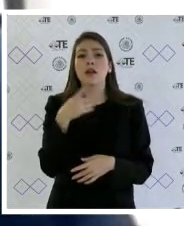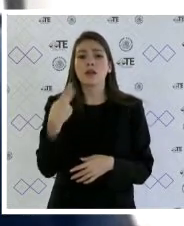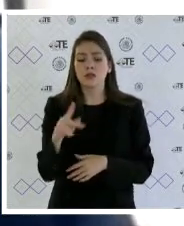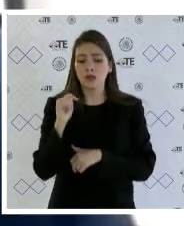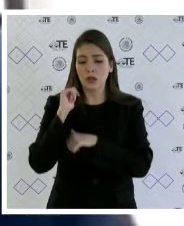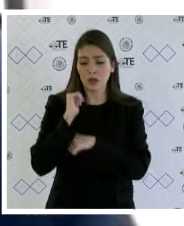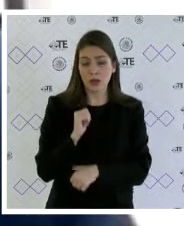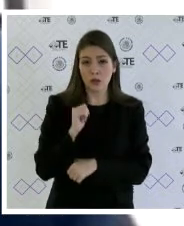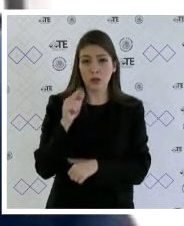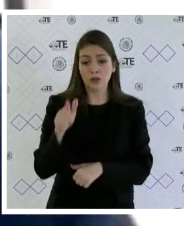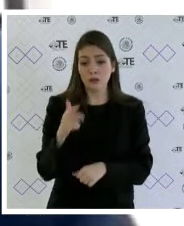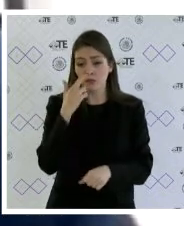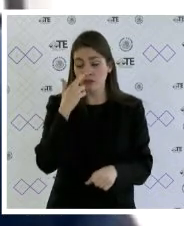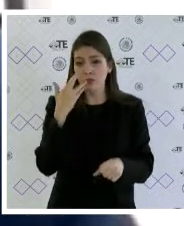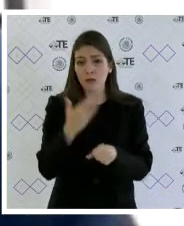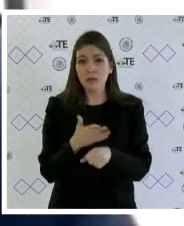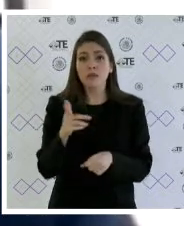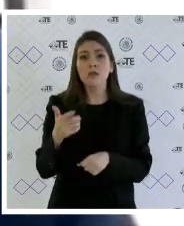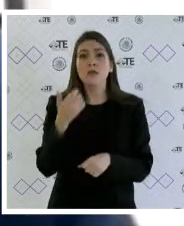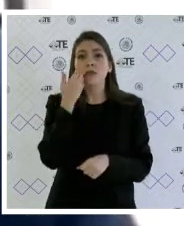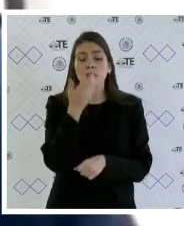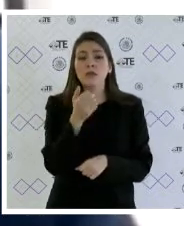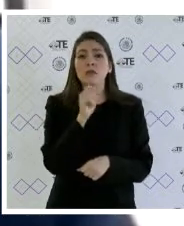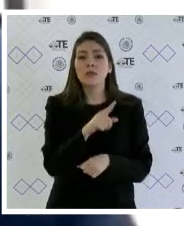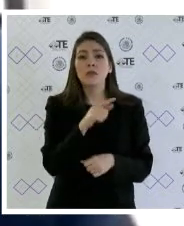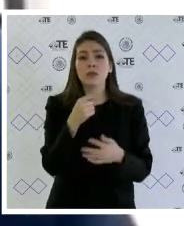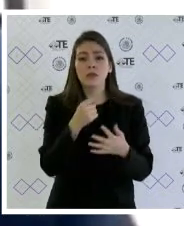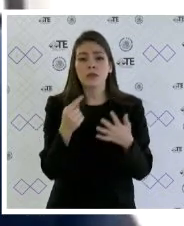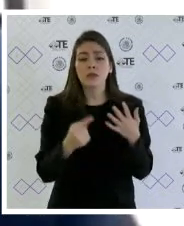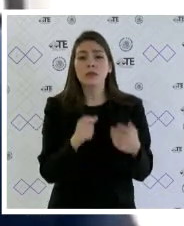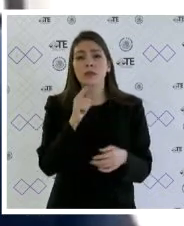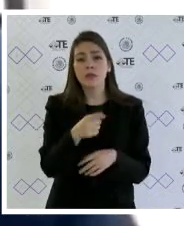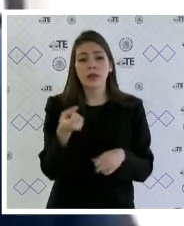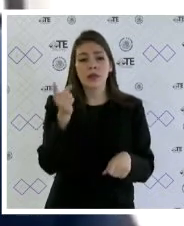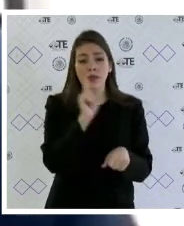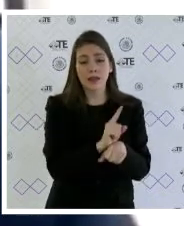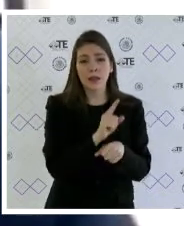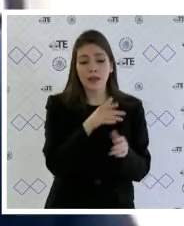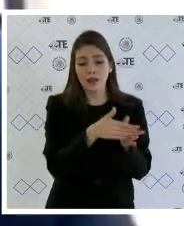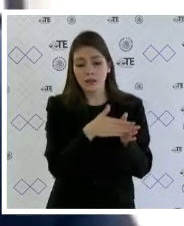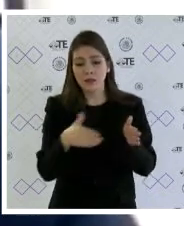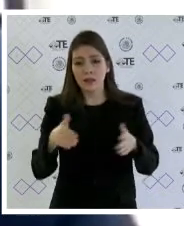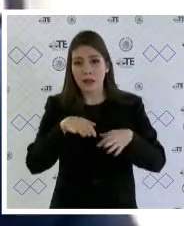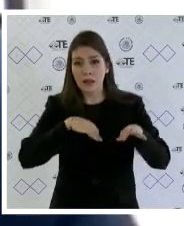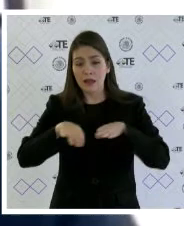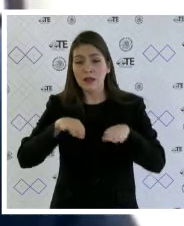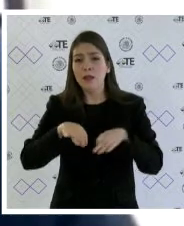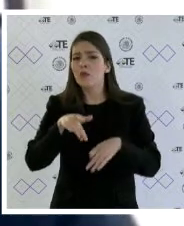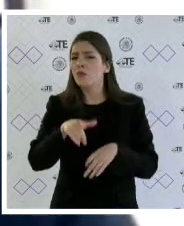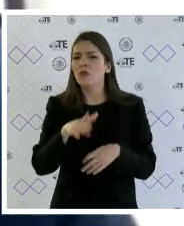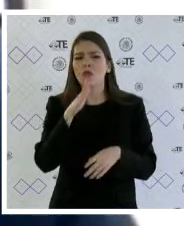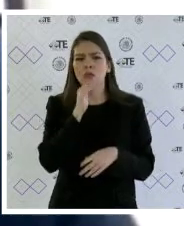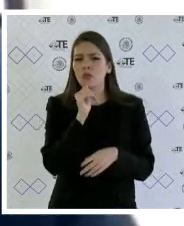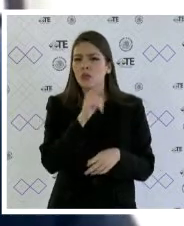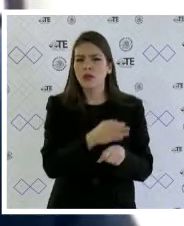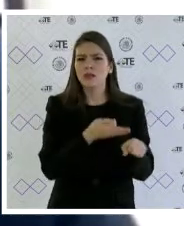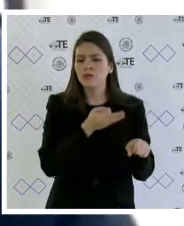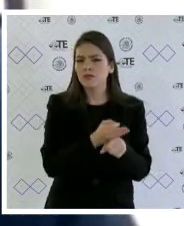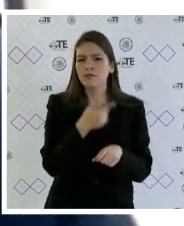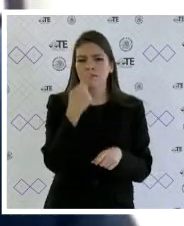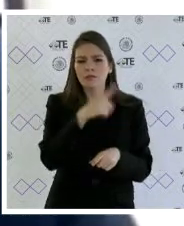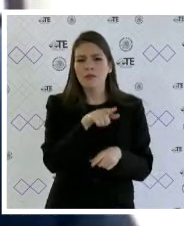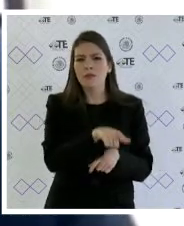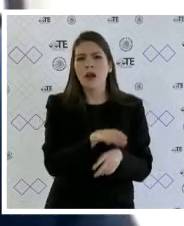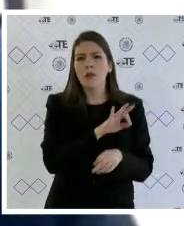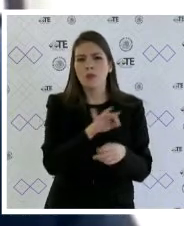autoridad responsable a efecto de subsanar las hallas acontecidas el día de la jornada resultaron insuficientes por ende se propone declarar la anulidad de la